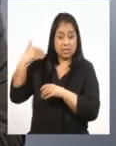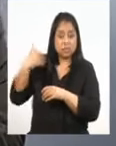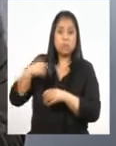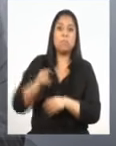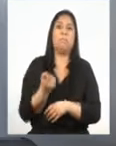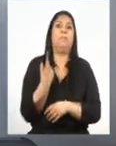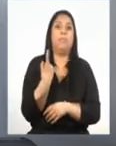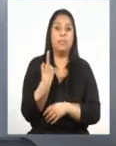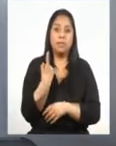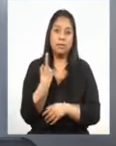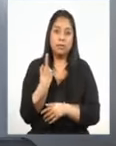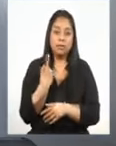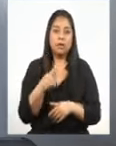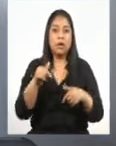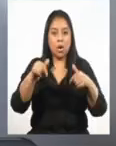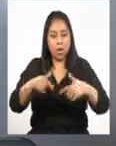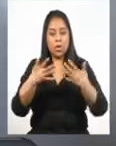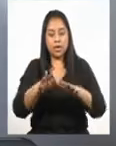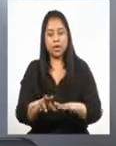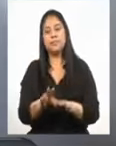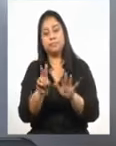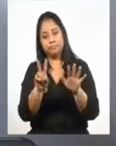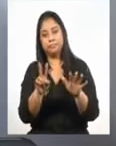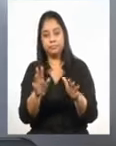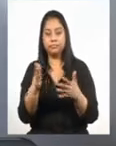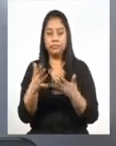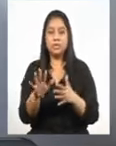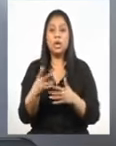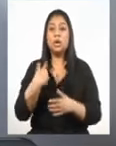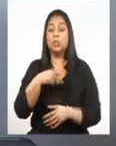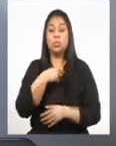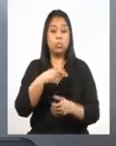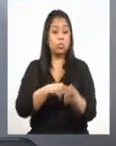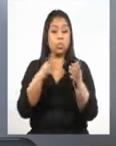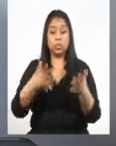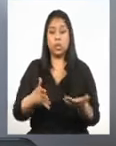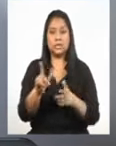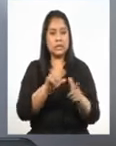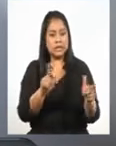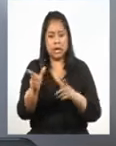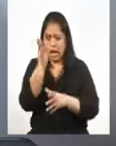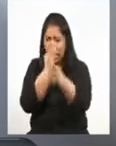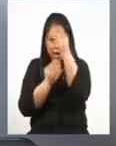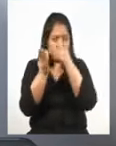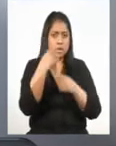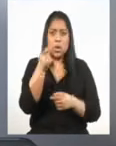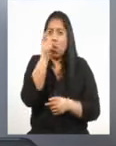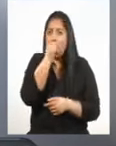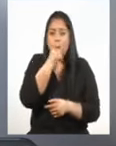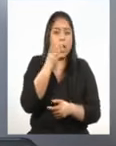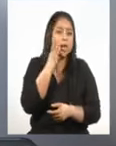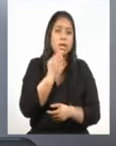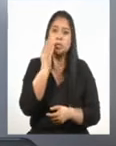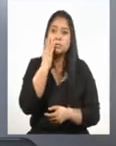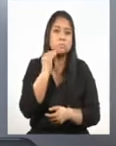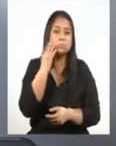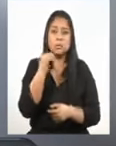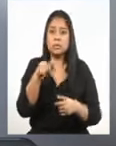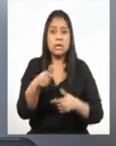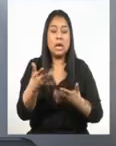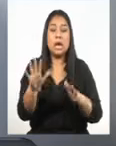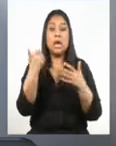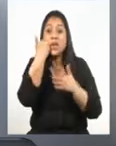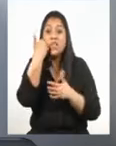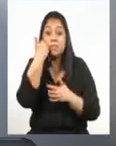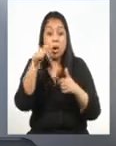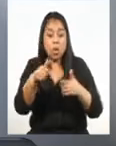uno. Nuestros médicos se han preparado. No teníamos experiencia en esta enfermedad. Hoy